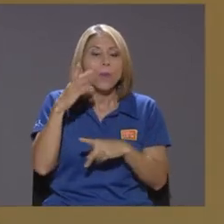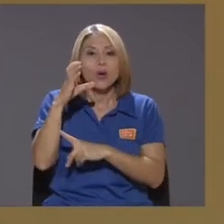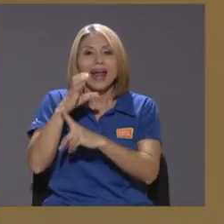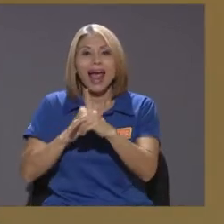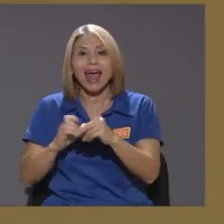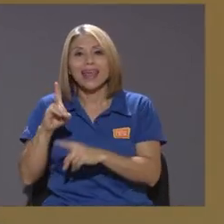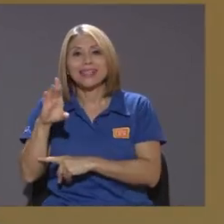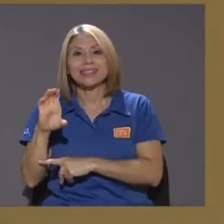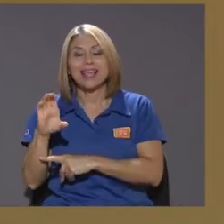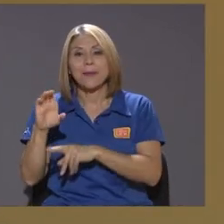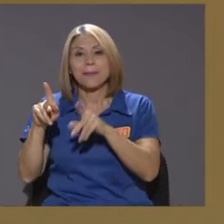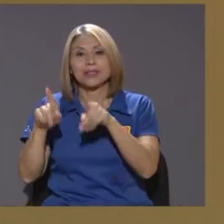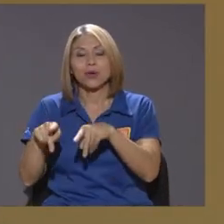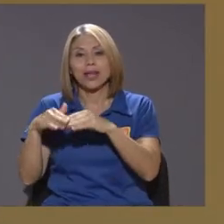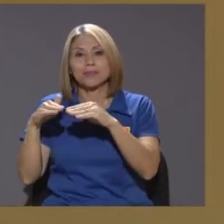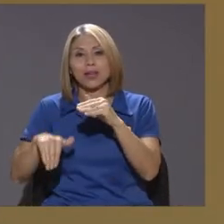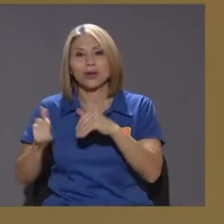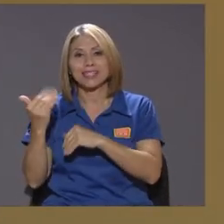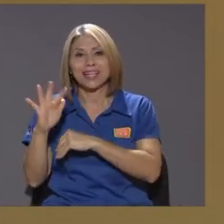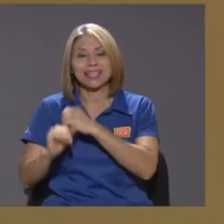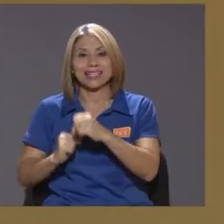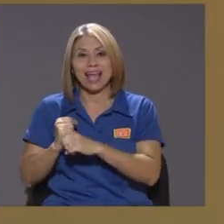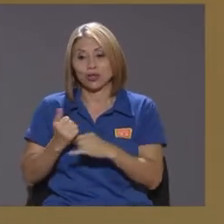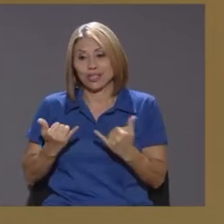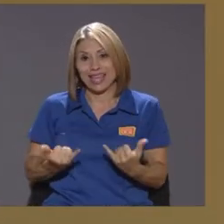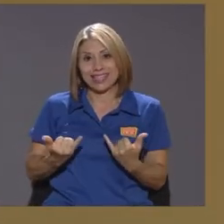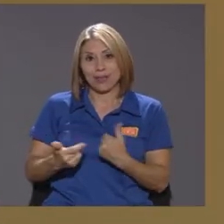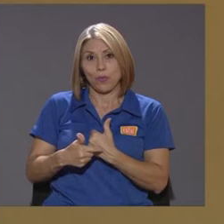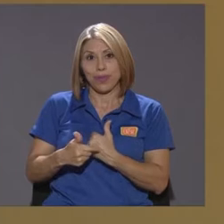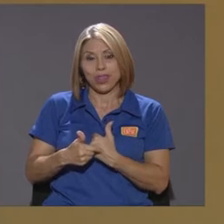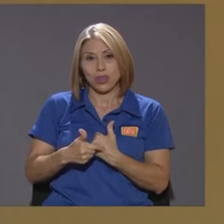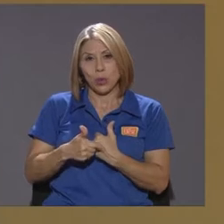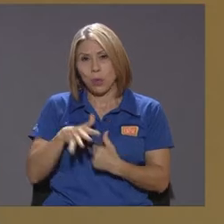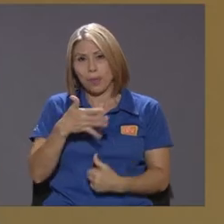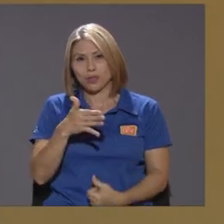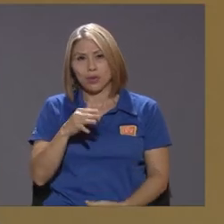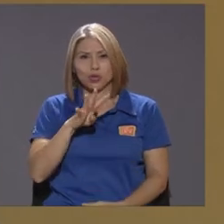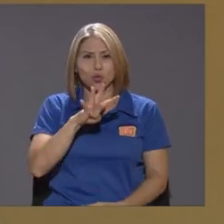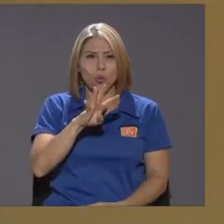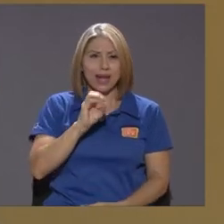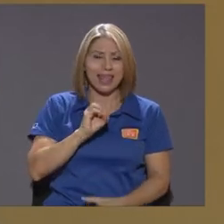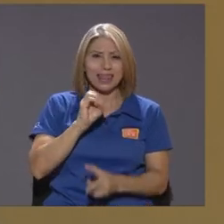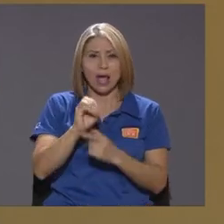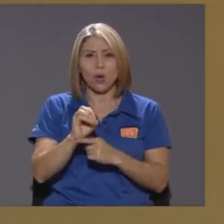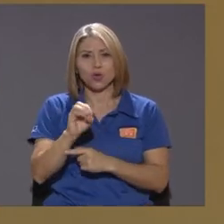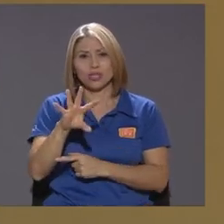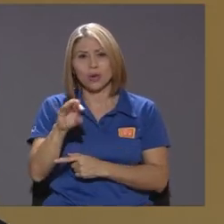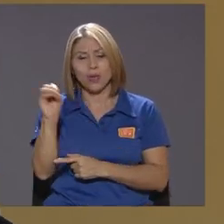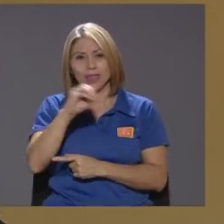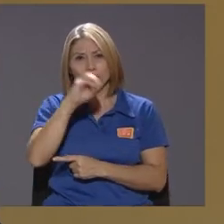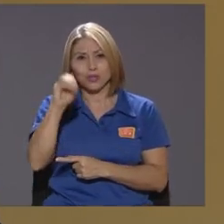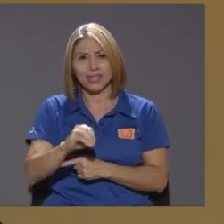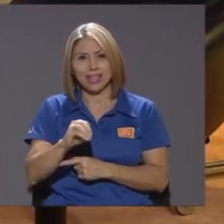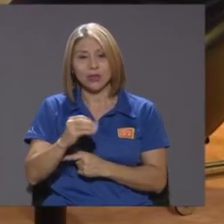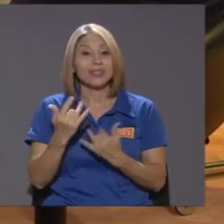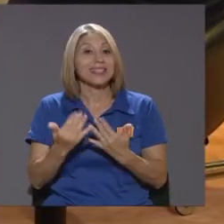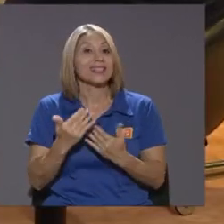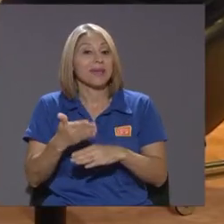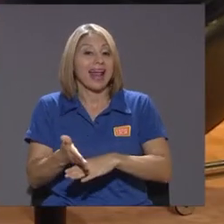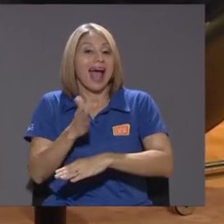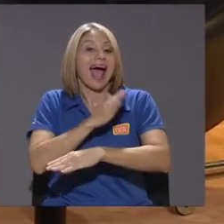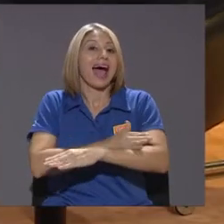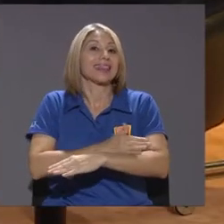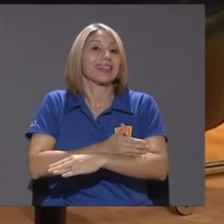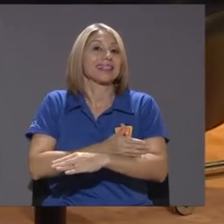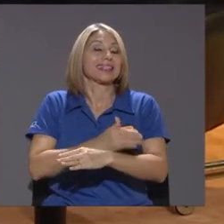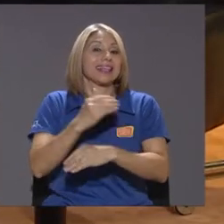momento es alrededor de 40 a 50 por ahí y se espera que antes del 2050 va a ser 100